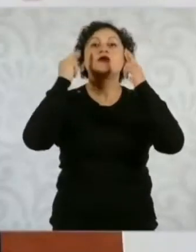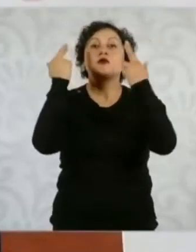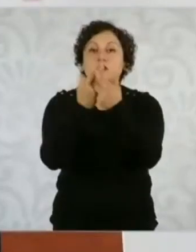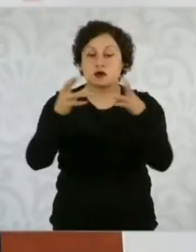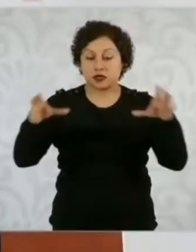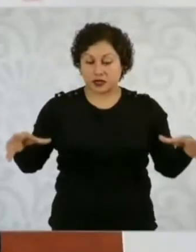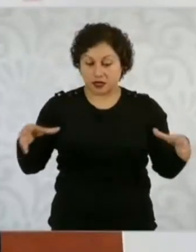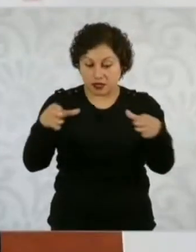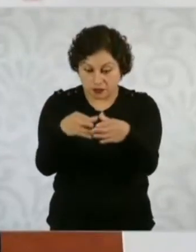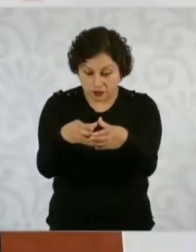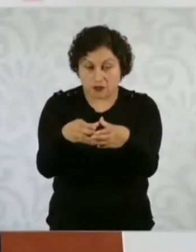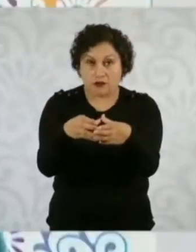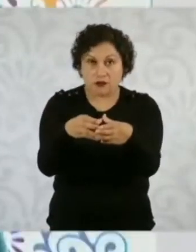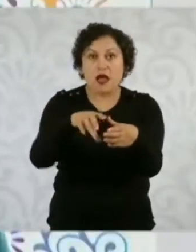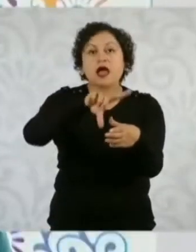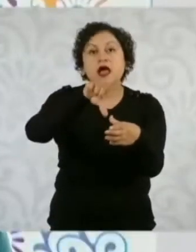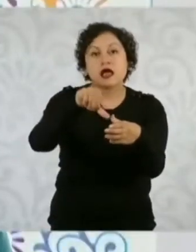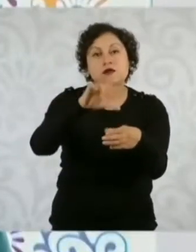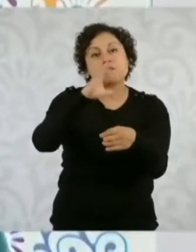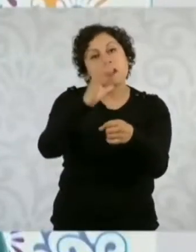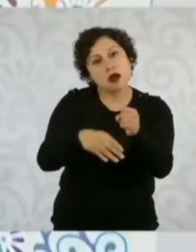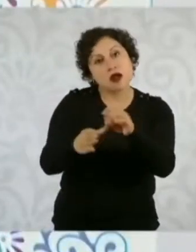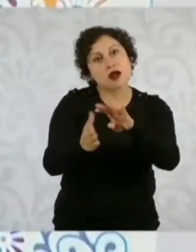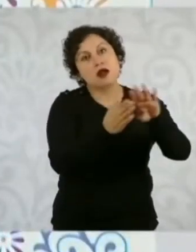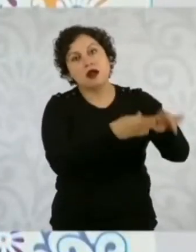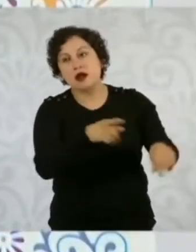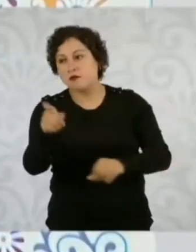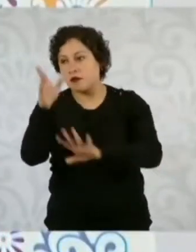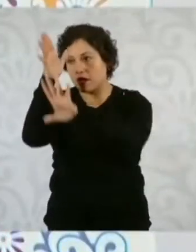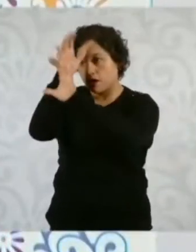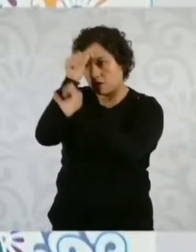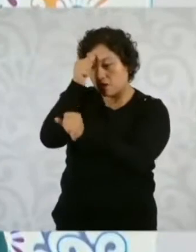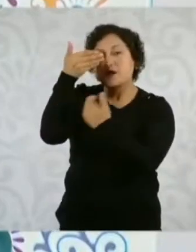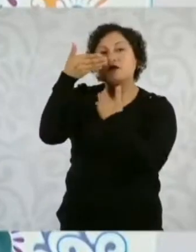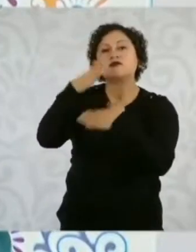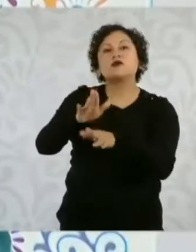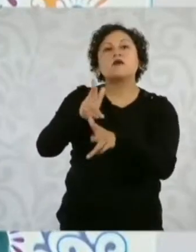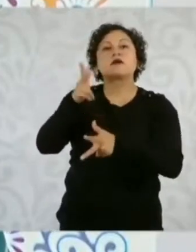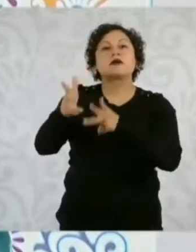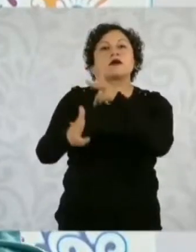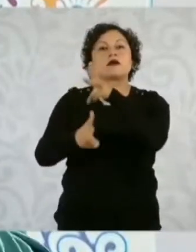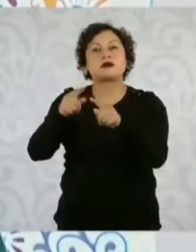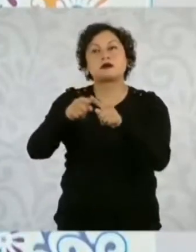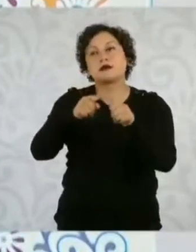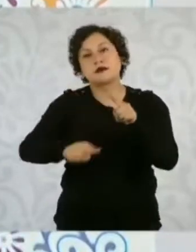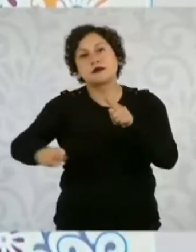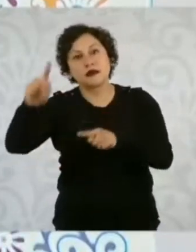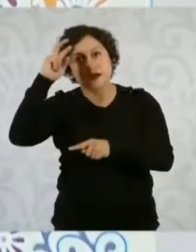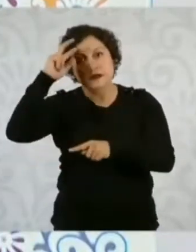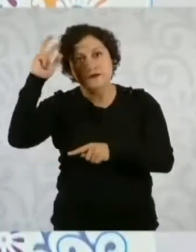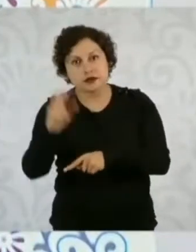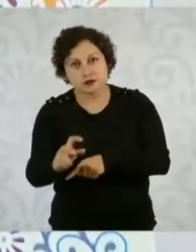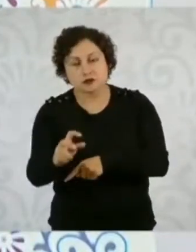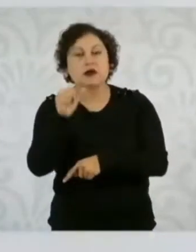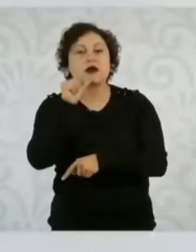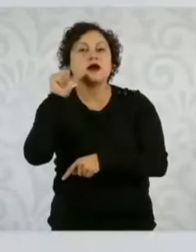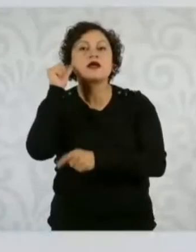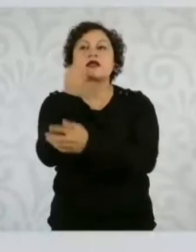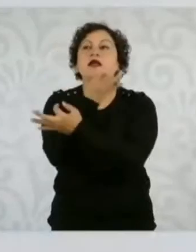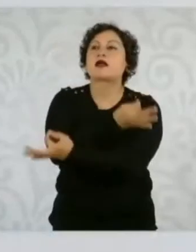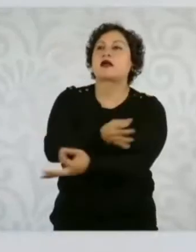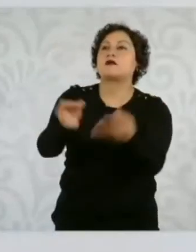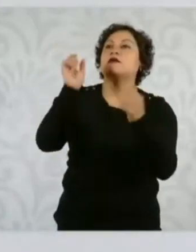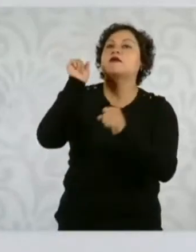el evento del tren que va a ir a Pachuca. Ahora, ¿qué se anunció ayer? Inician todos los estudios,